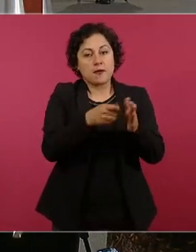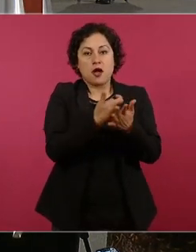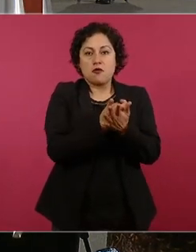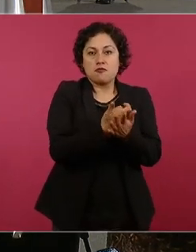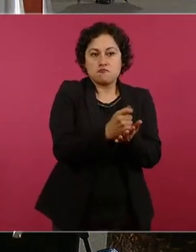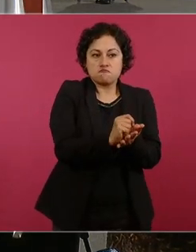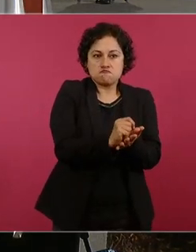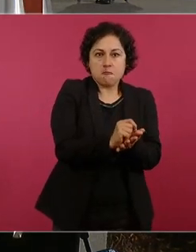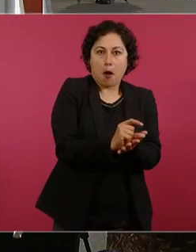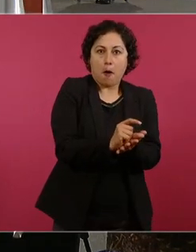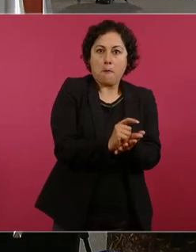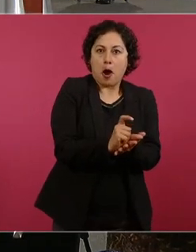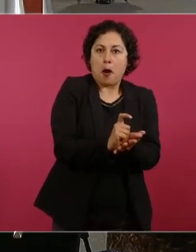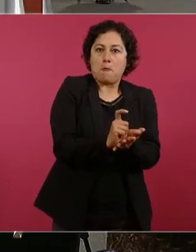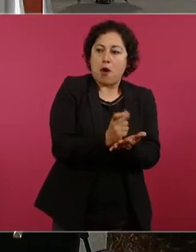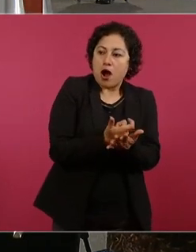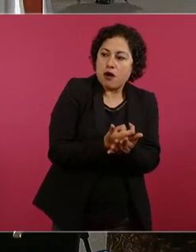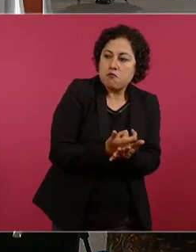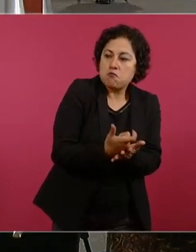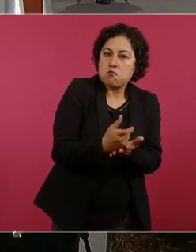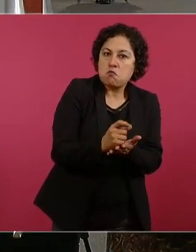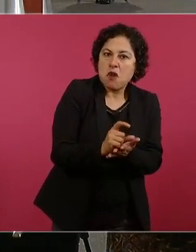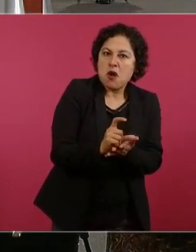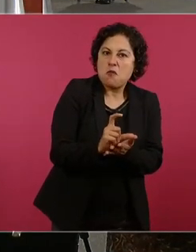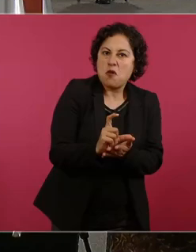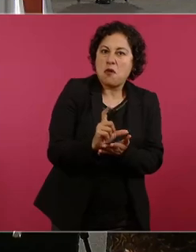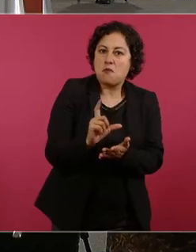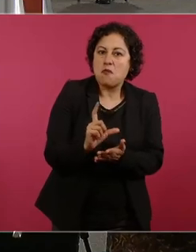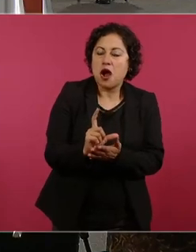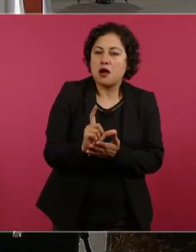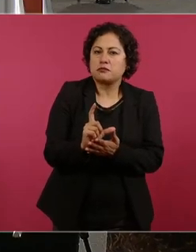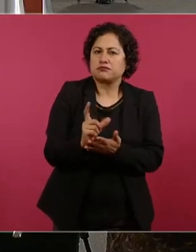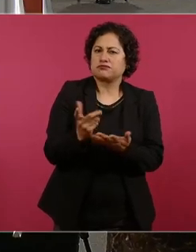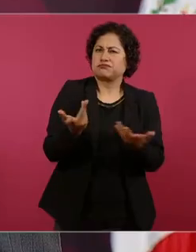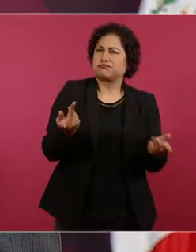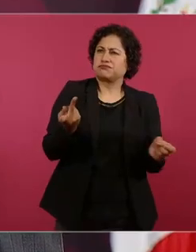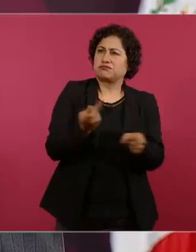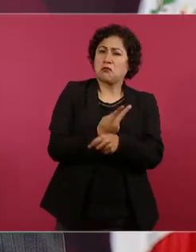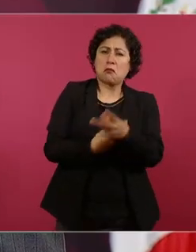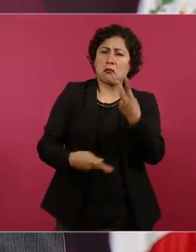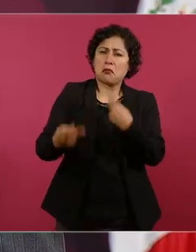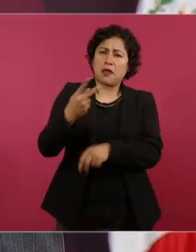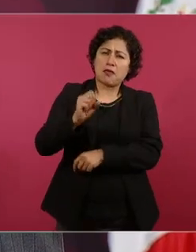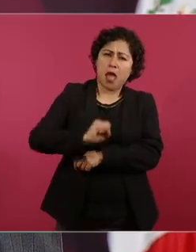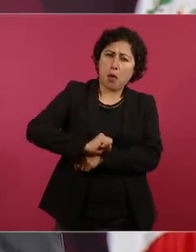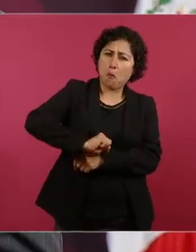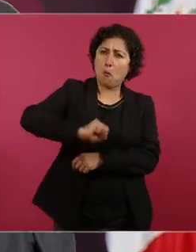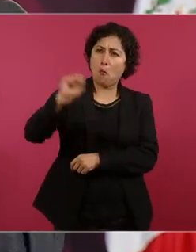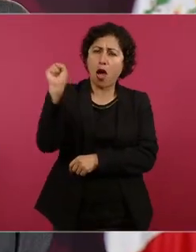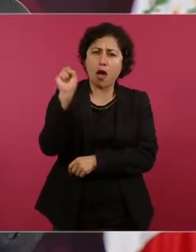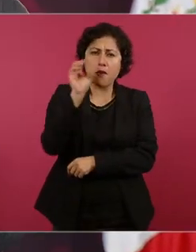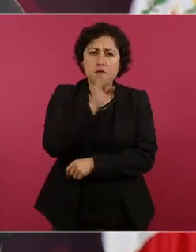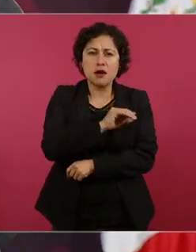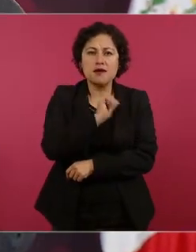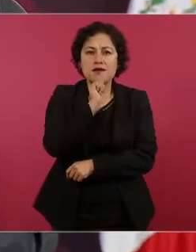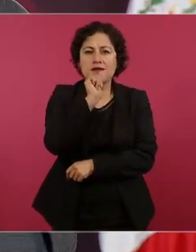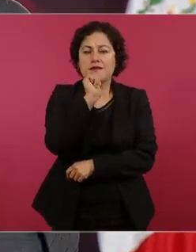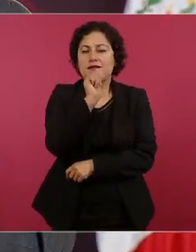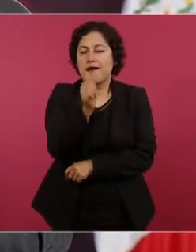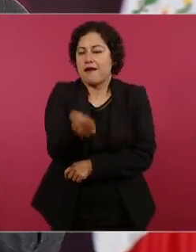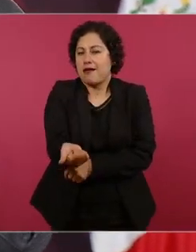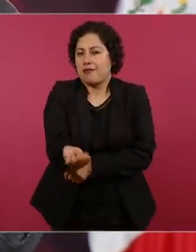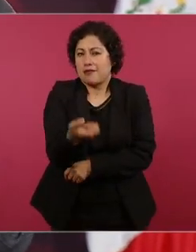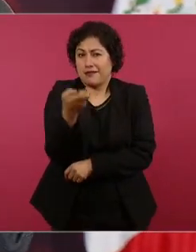un desbordamiento en la inflación pero engañaron